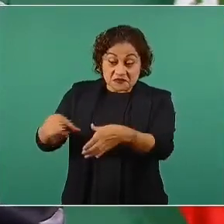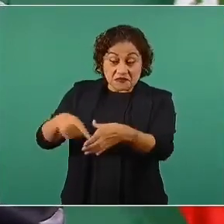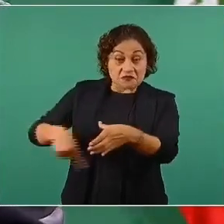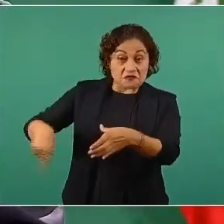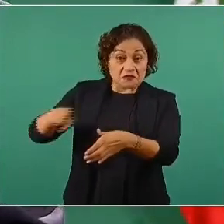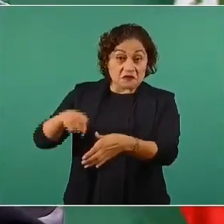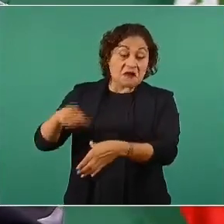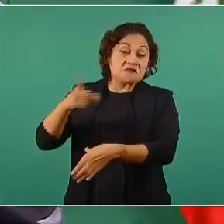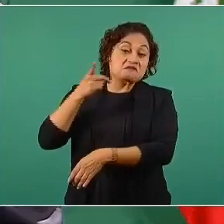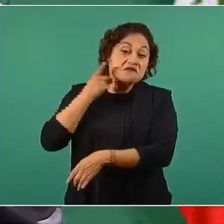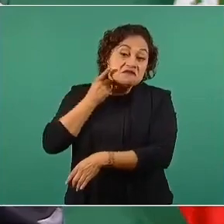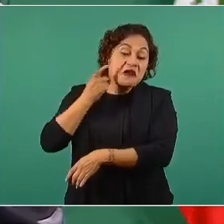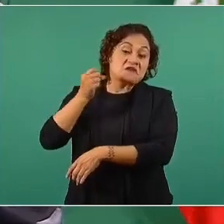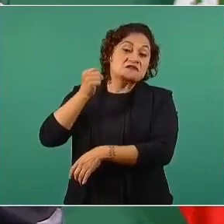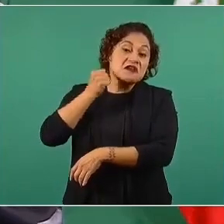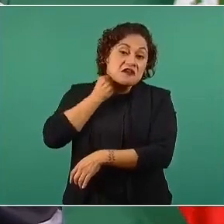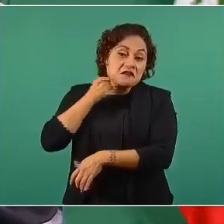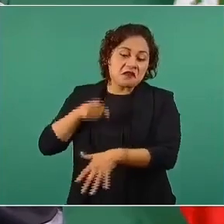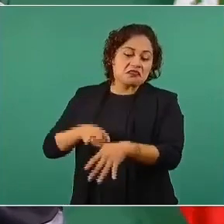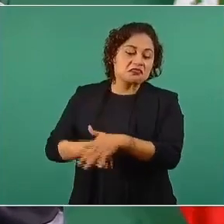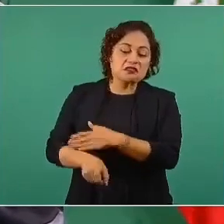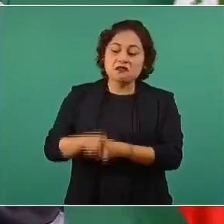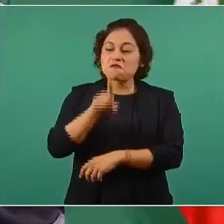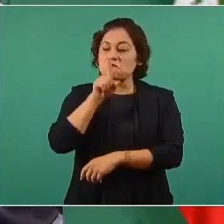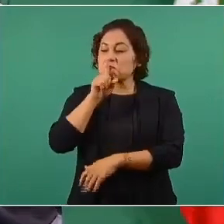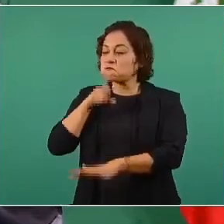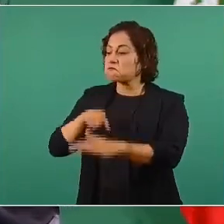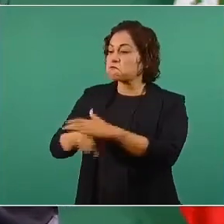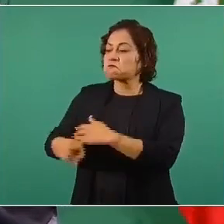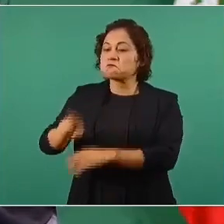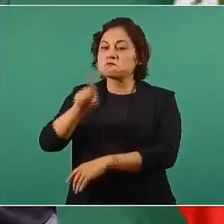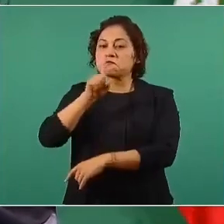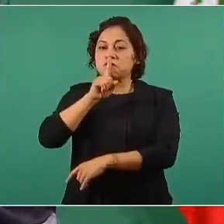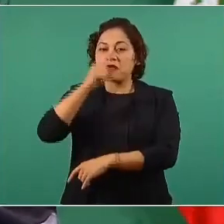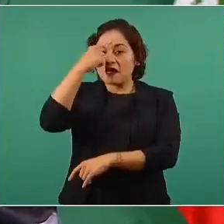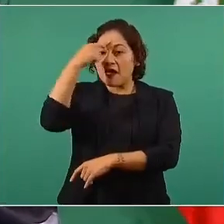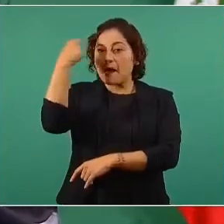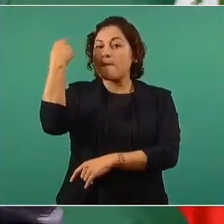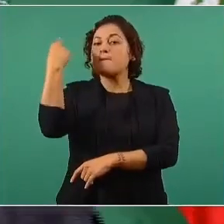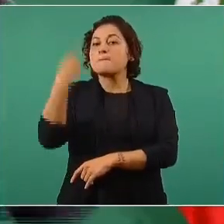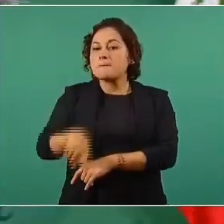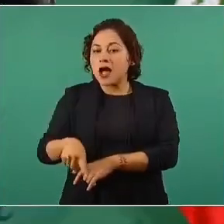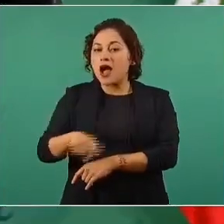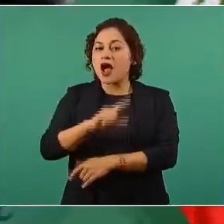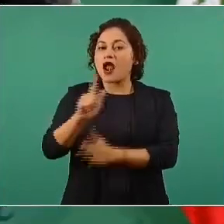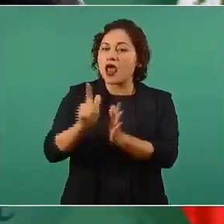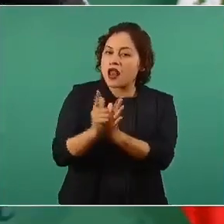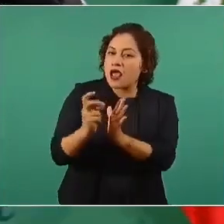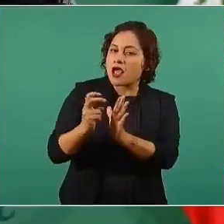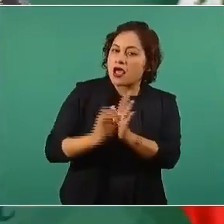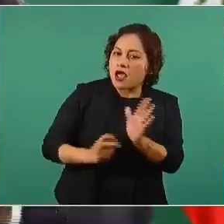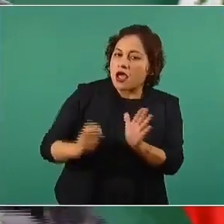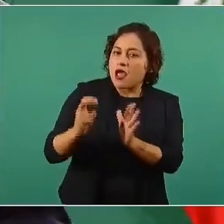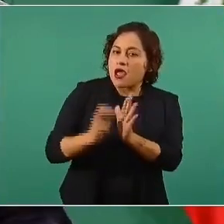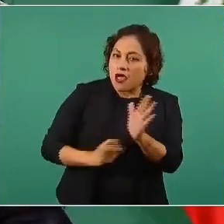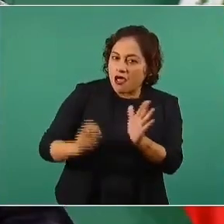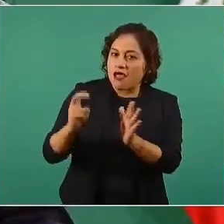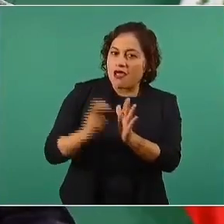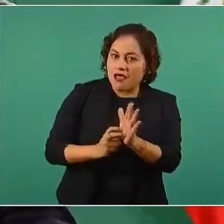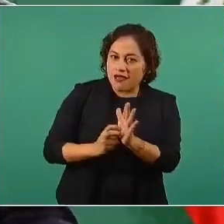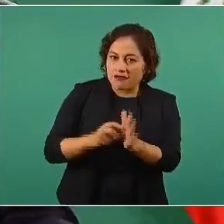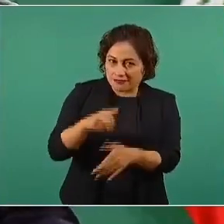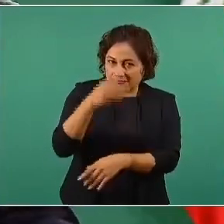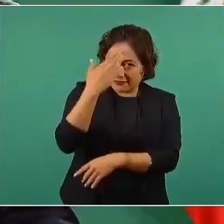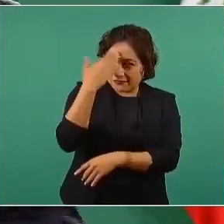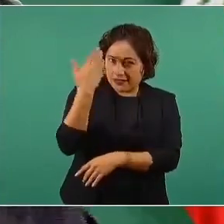para que aprobaran las llamadas reformas estructurales lo que está no en la fiscalía